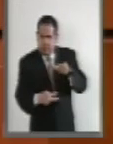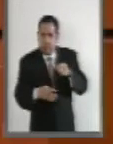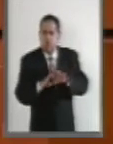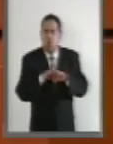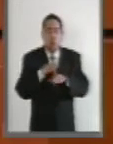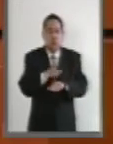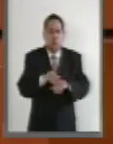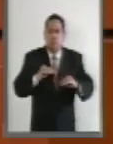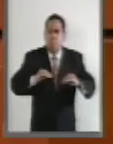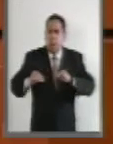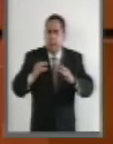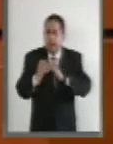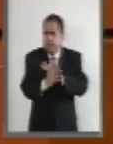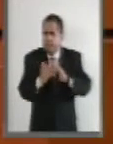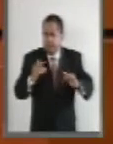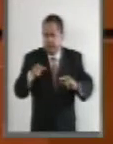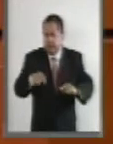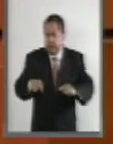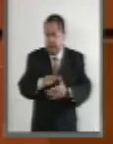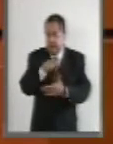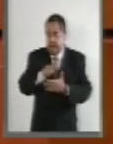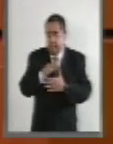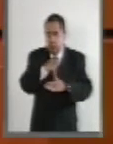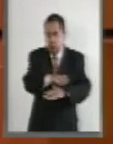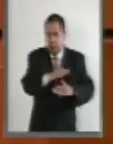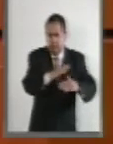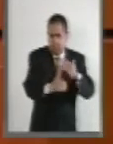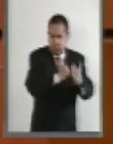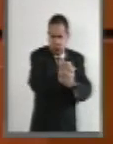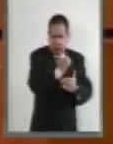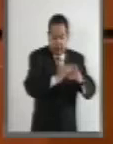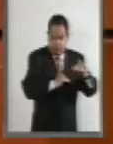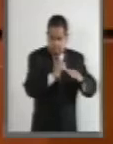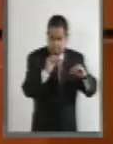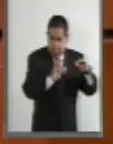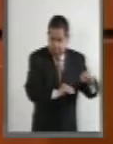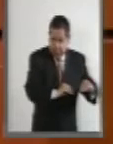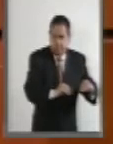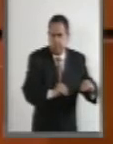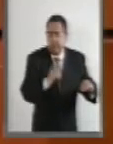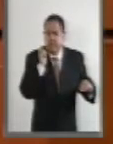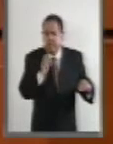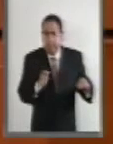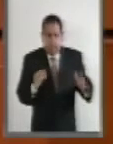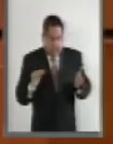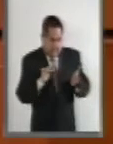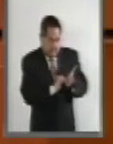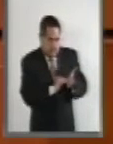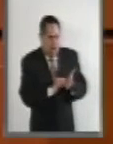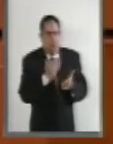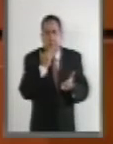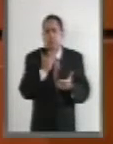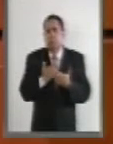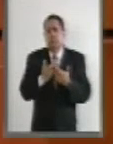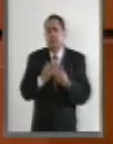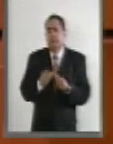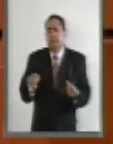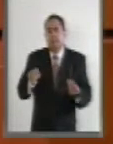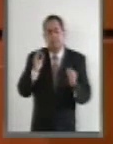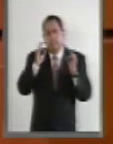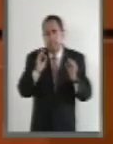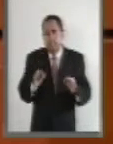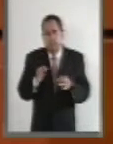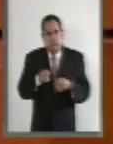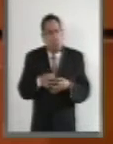movilidad en la Ley General de Asentamientos Humanos daría solución a una realidad que necesita de la